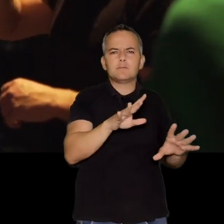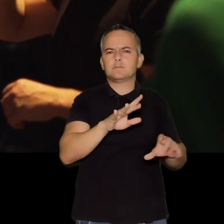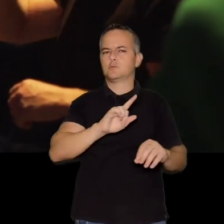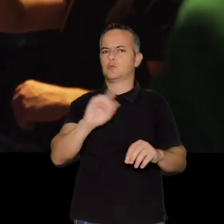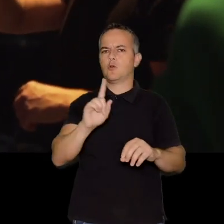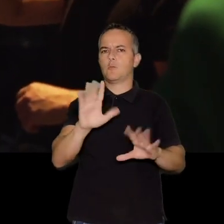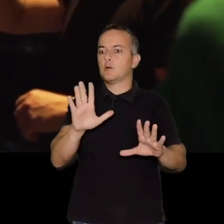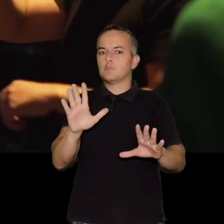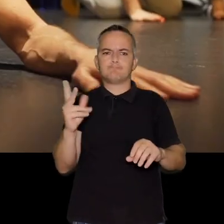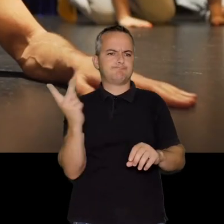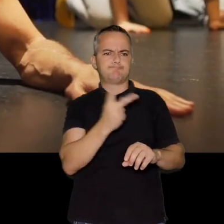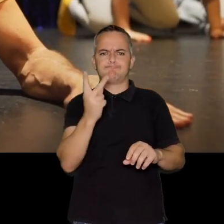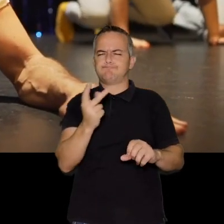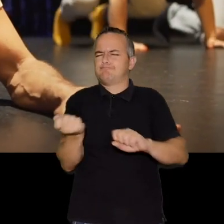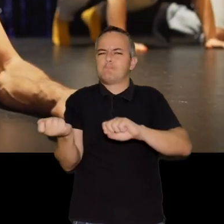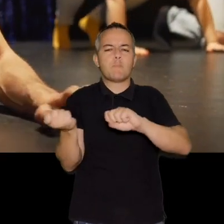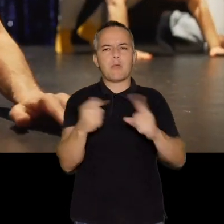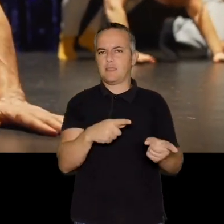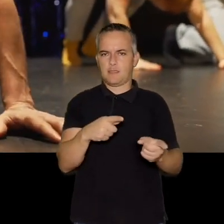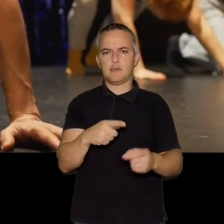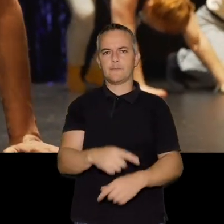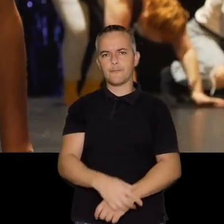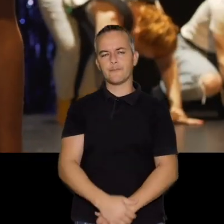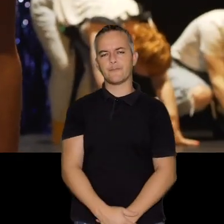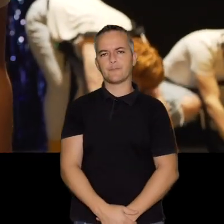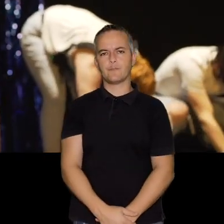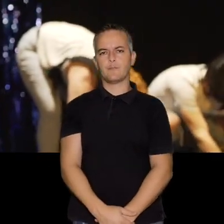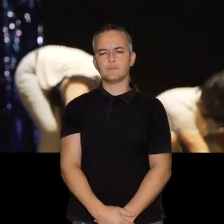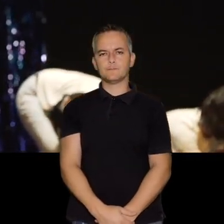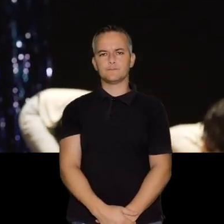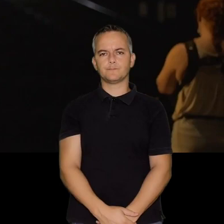no sea el mismo, pero son muy, muy, están muy pegadas, ¿no?